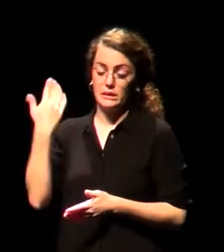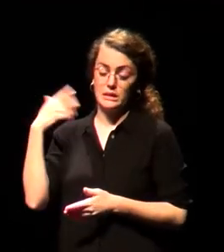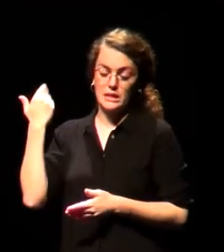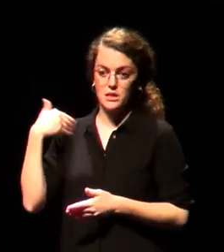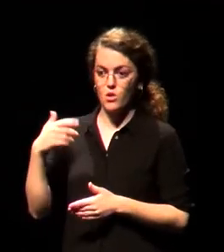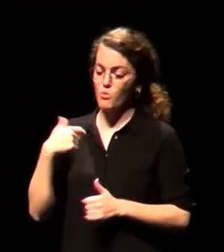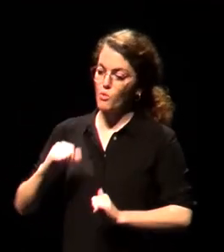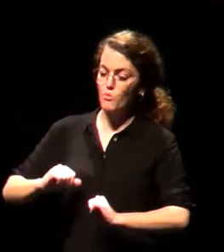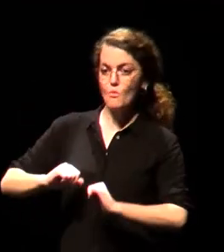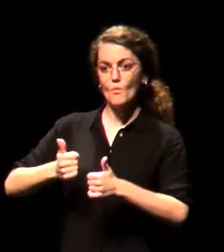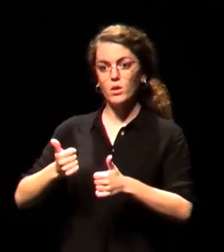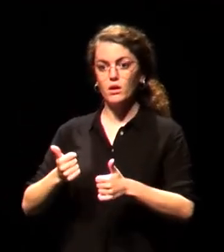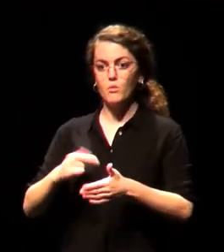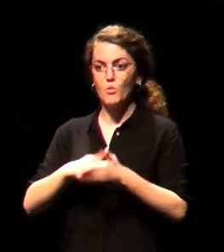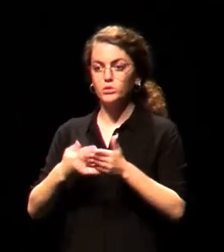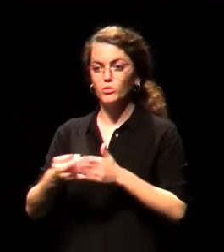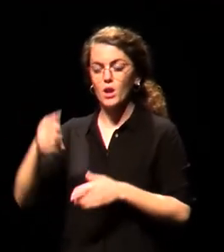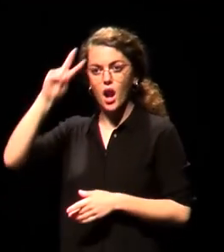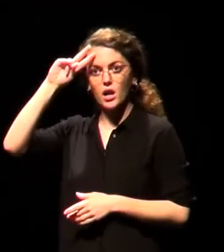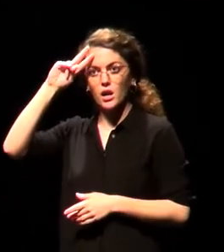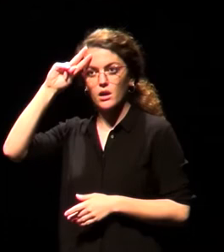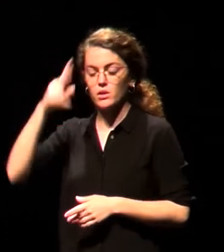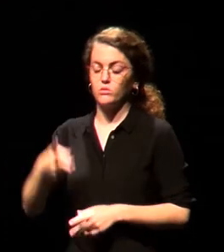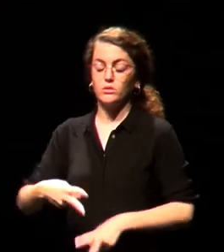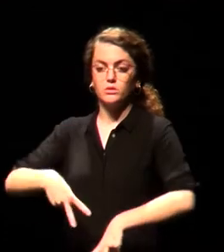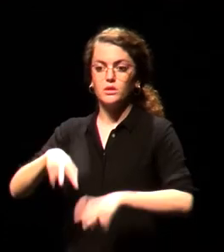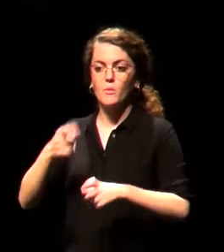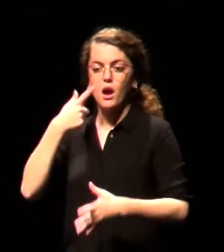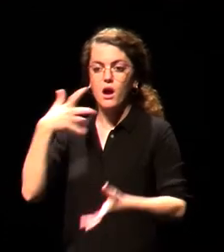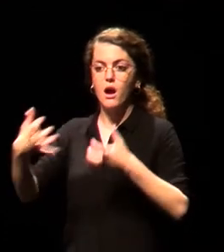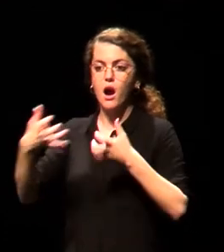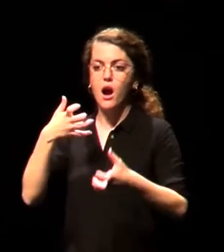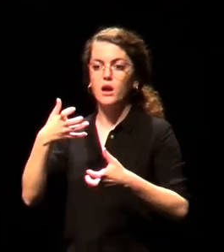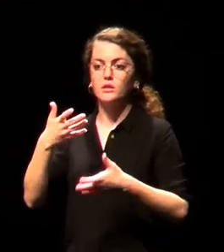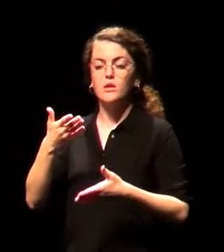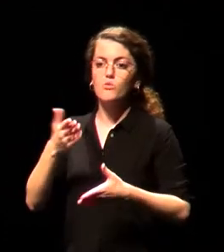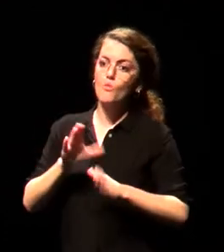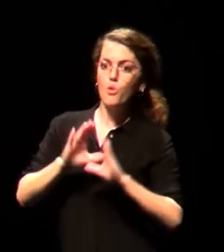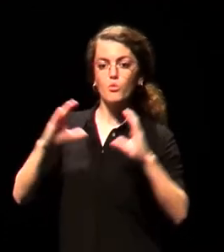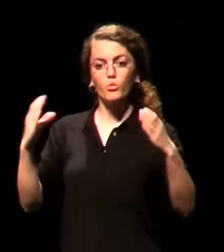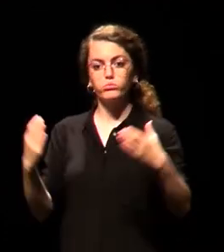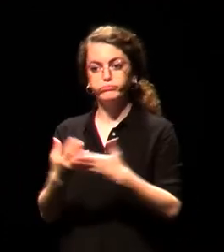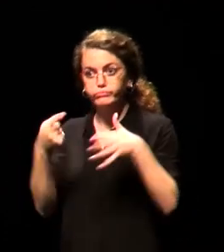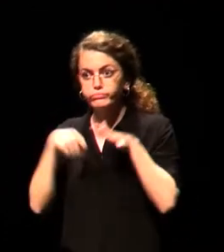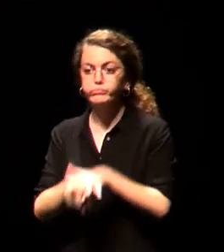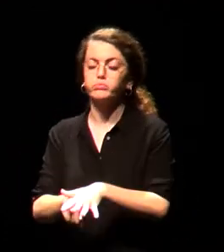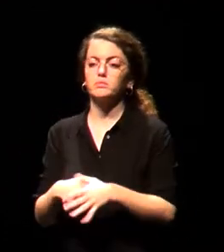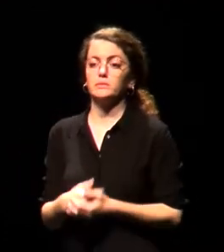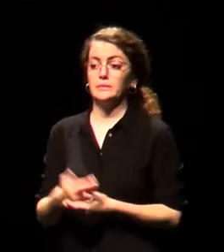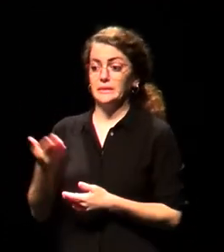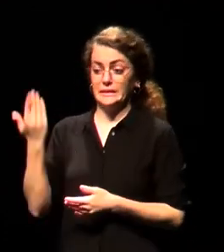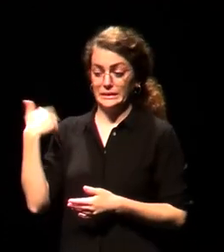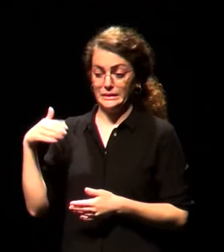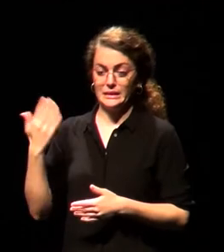reflexión en torno a las artes integradas y comunitarias en el ámbito estatal. Tras el éxito de aquella primera